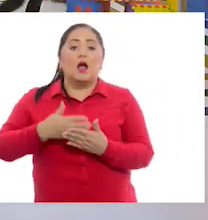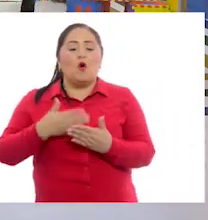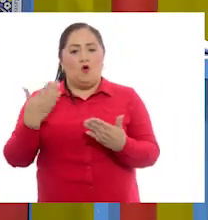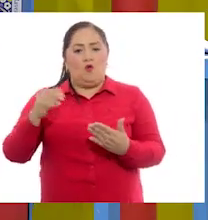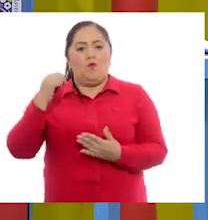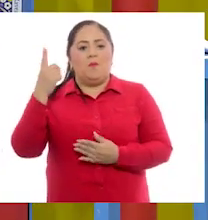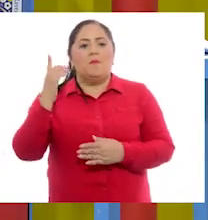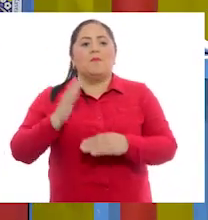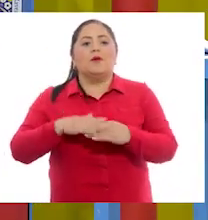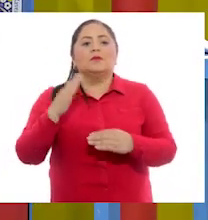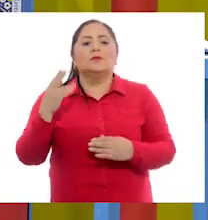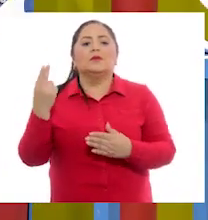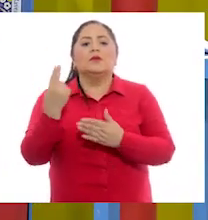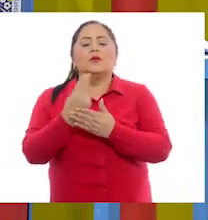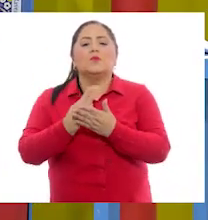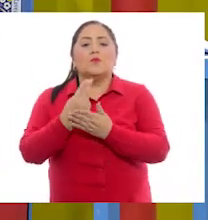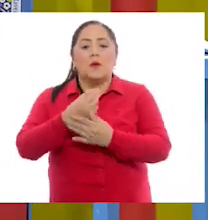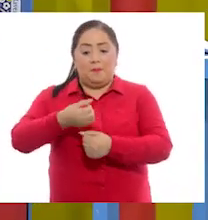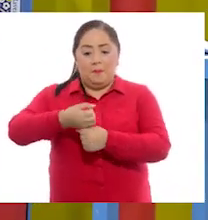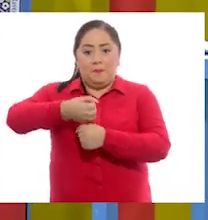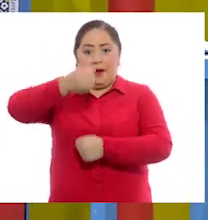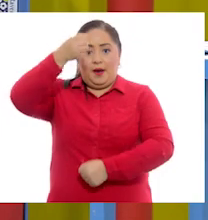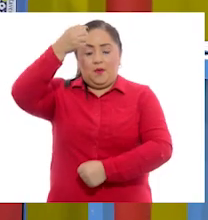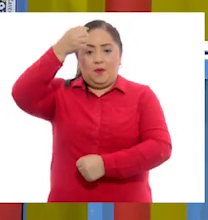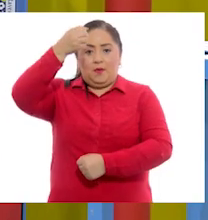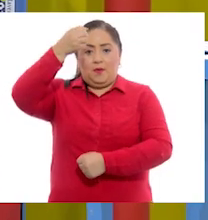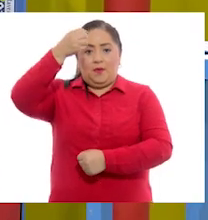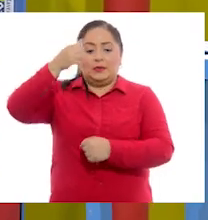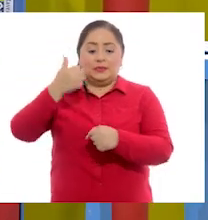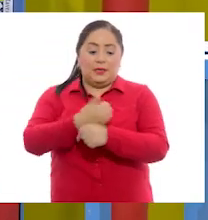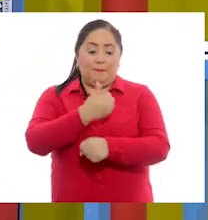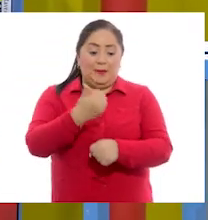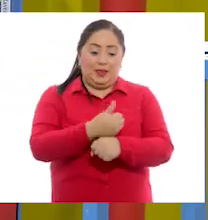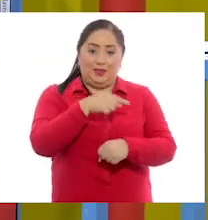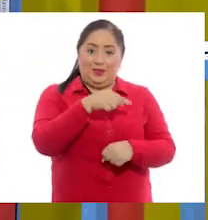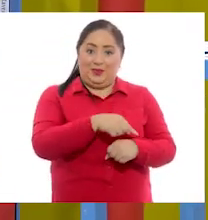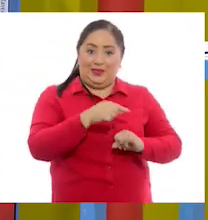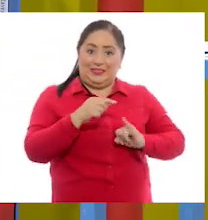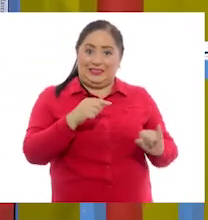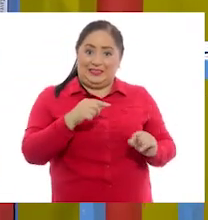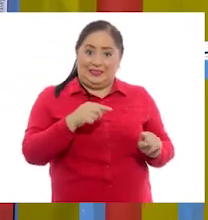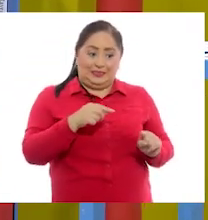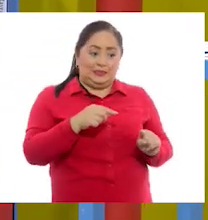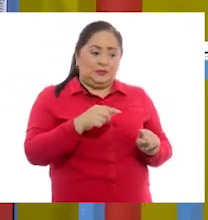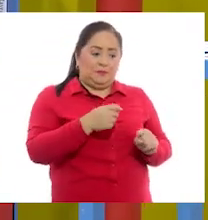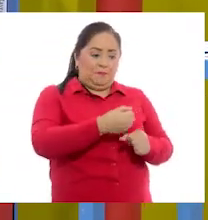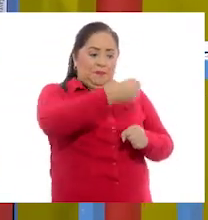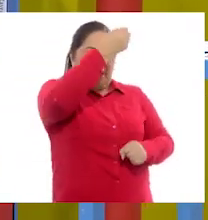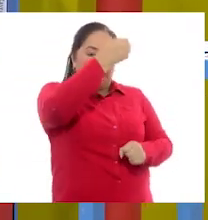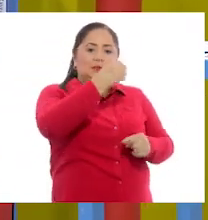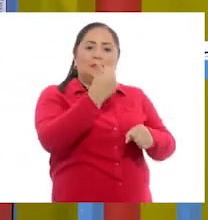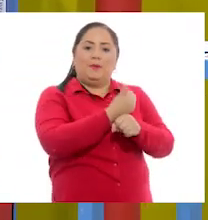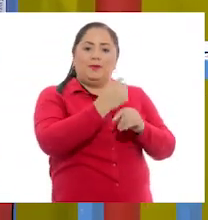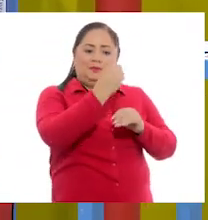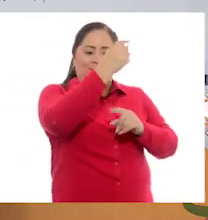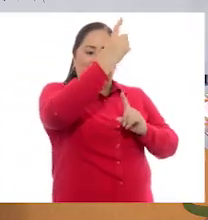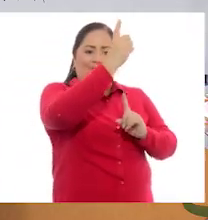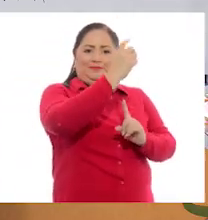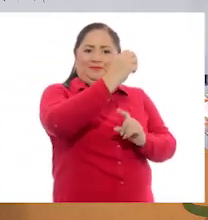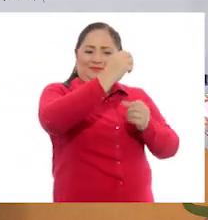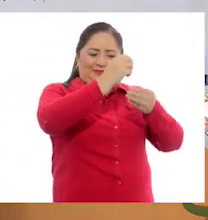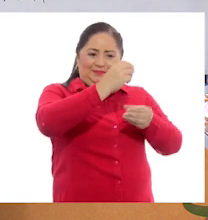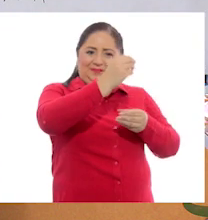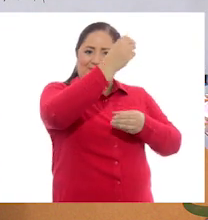con una más. Dibujen un paraguas arriba del zapato. Un paraguas. Un paraguas arriba del zapato.